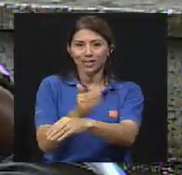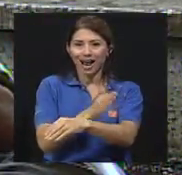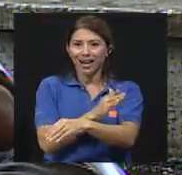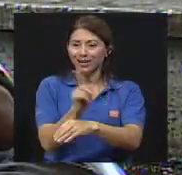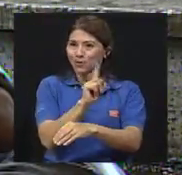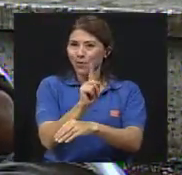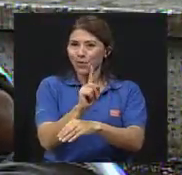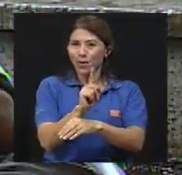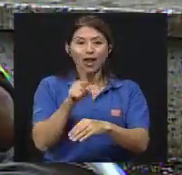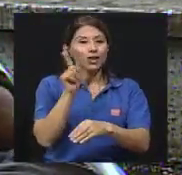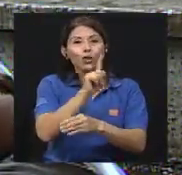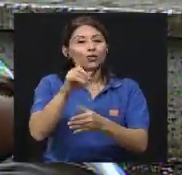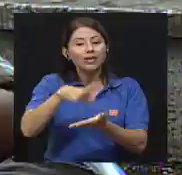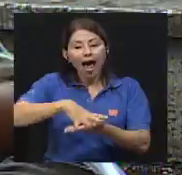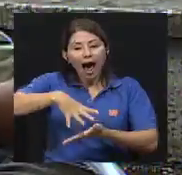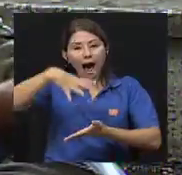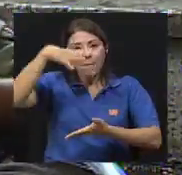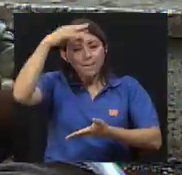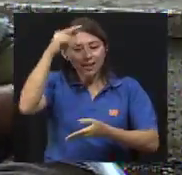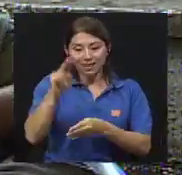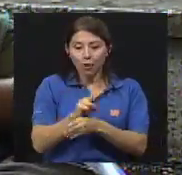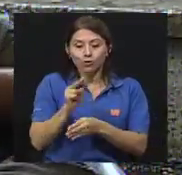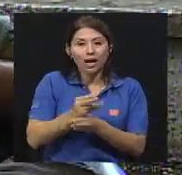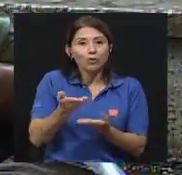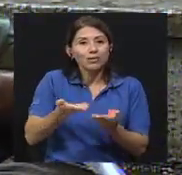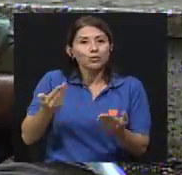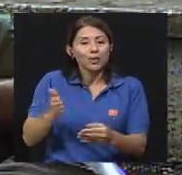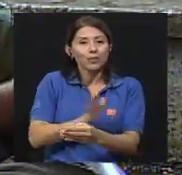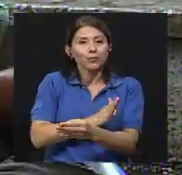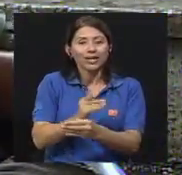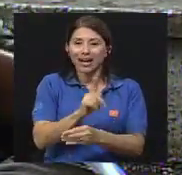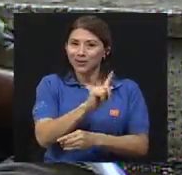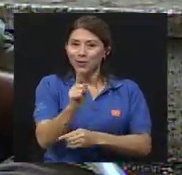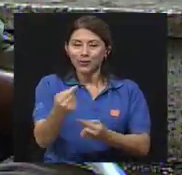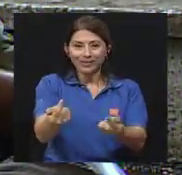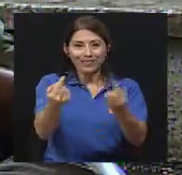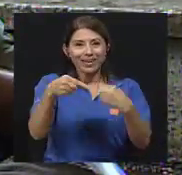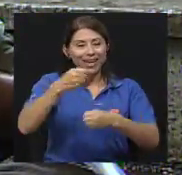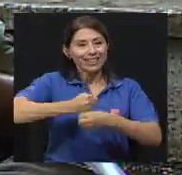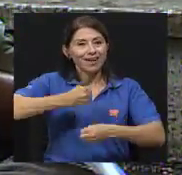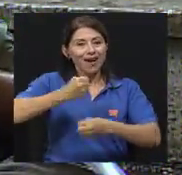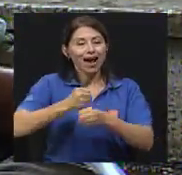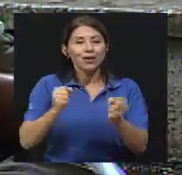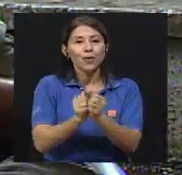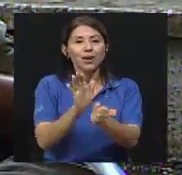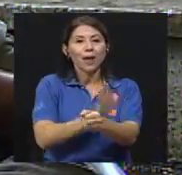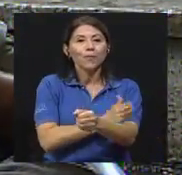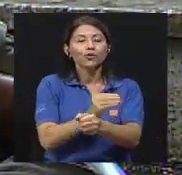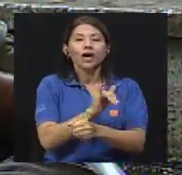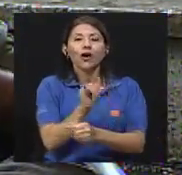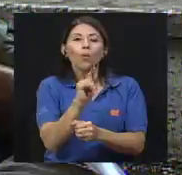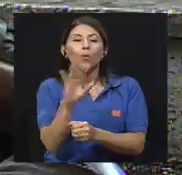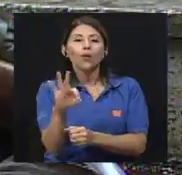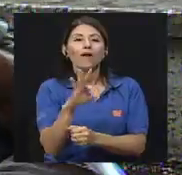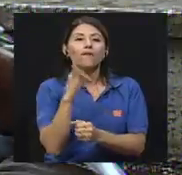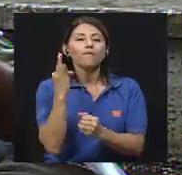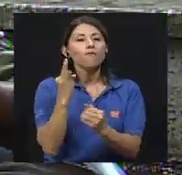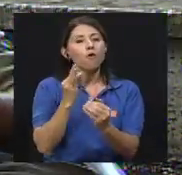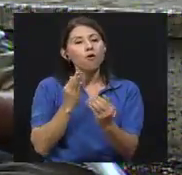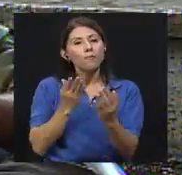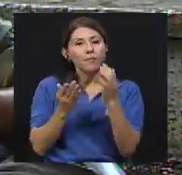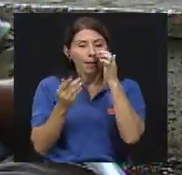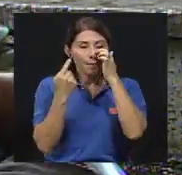no se viene a aprender a tocar un instrumento, sino a trabajar con la música como medio, ya sea como medio de